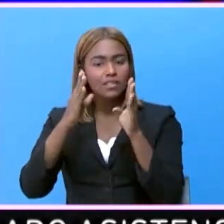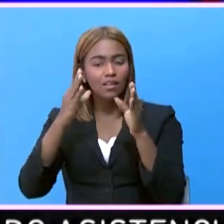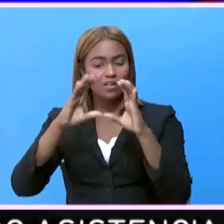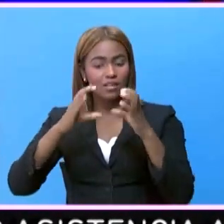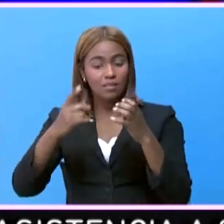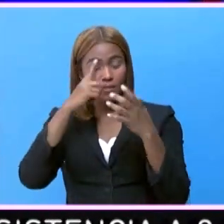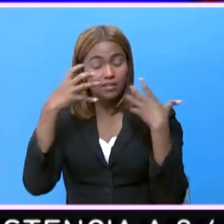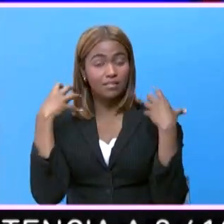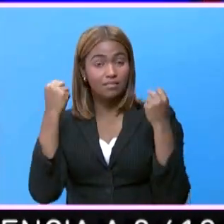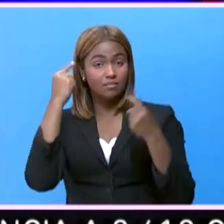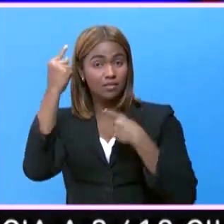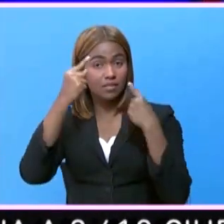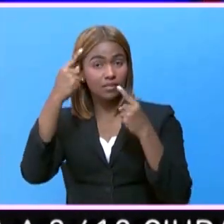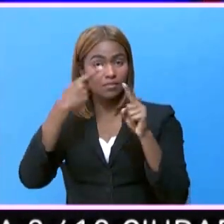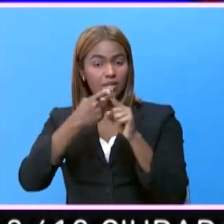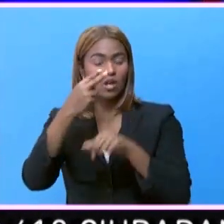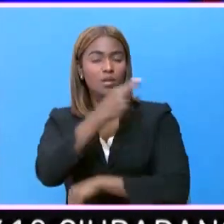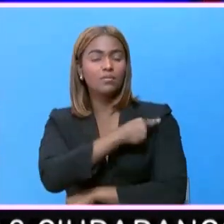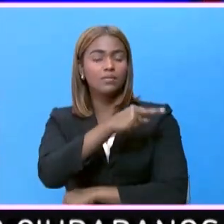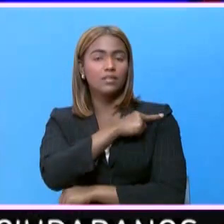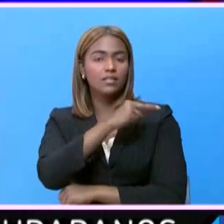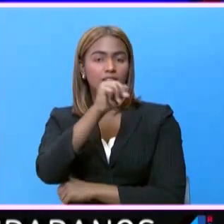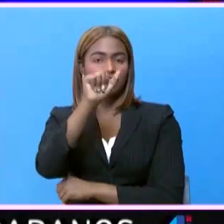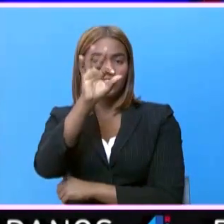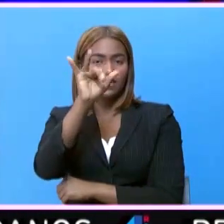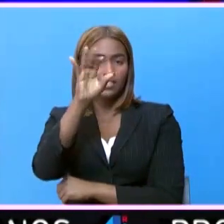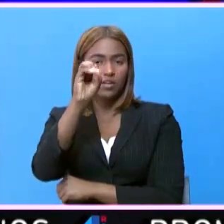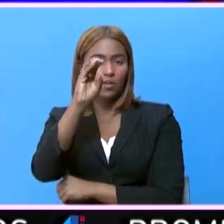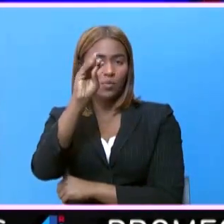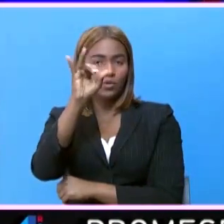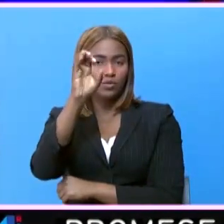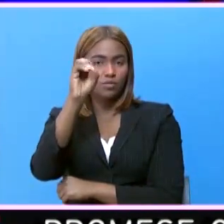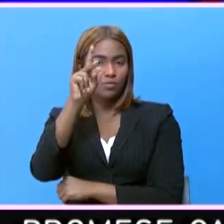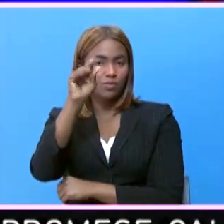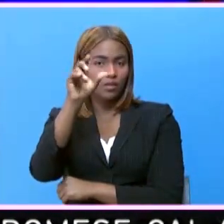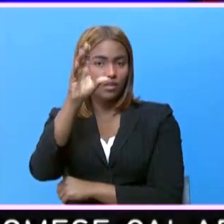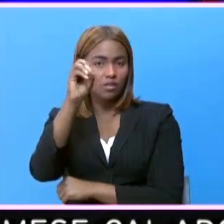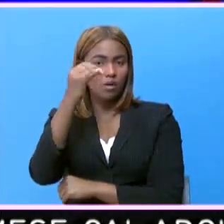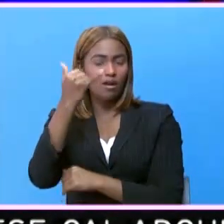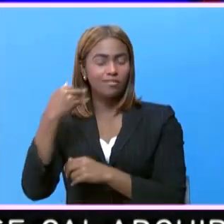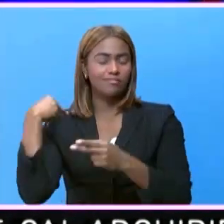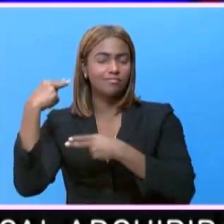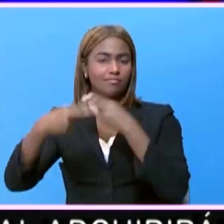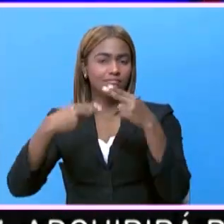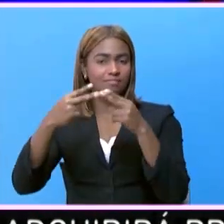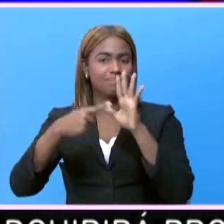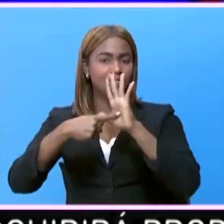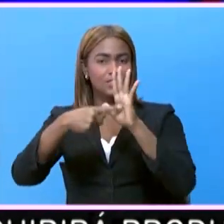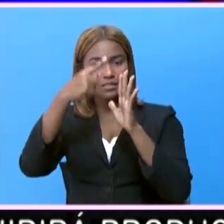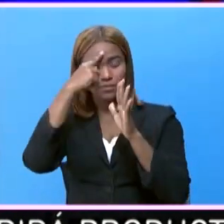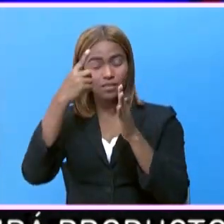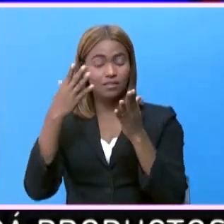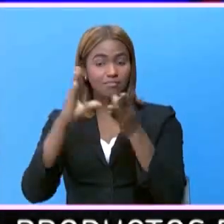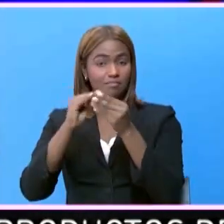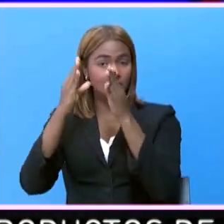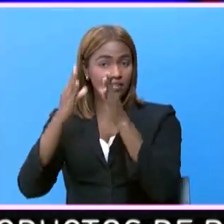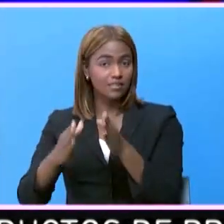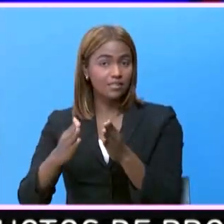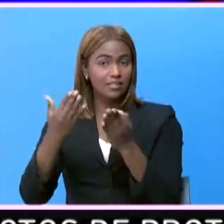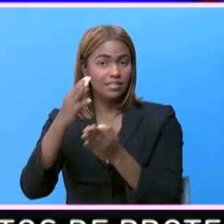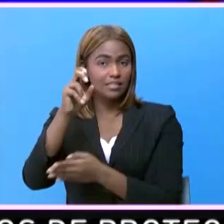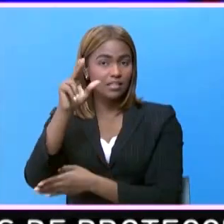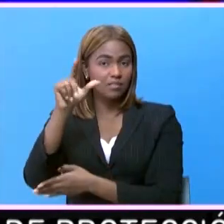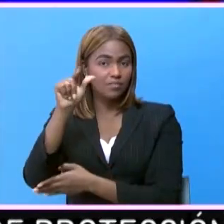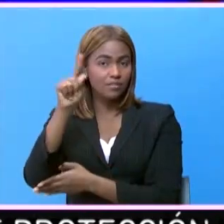a la Unidad de Salud Mental del Hospital Dr. Francisco Moscoso Puello en la siguiente historia presentada por nuestra compañera